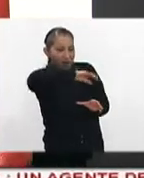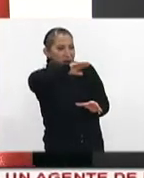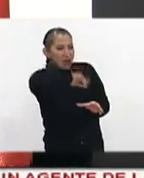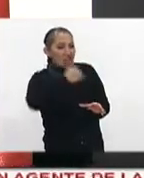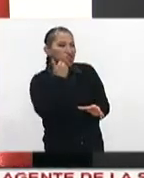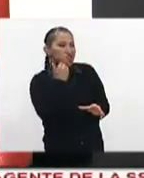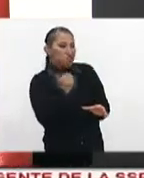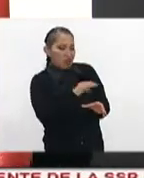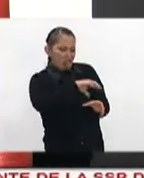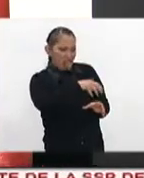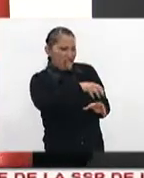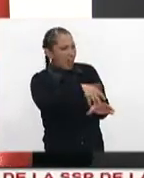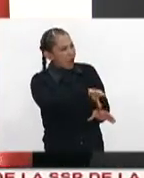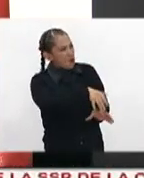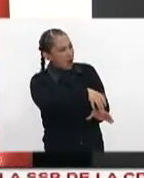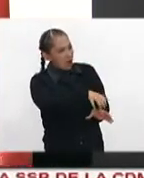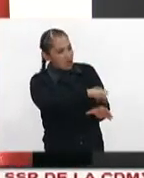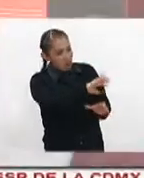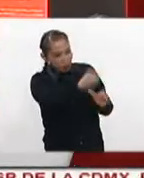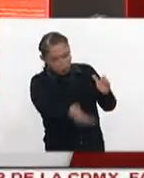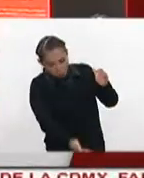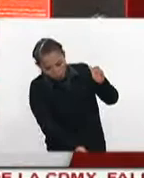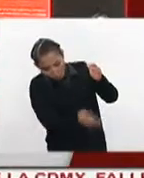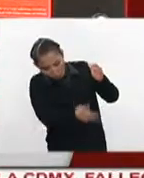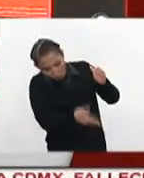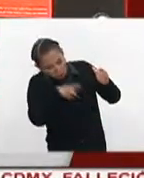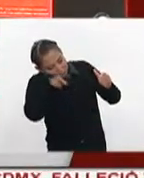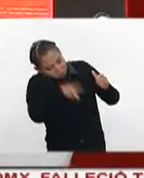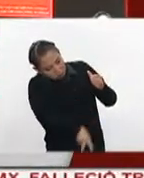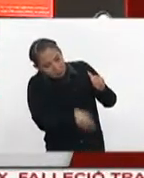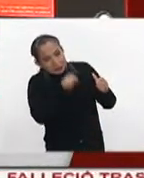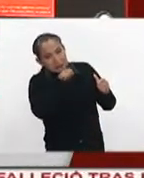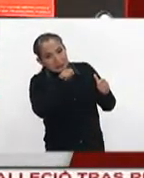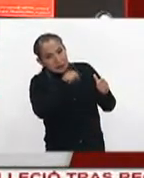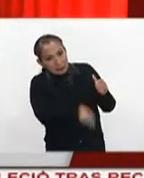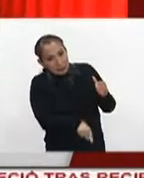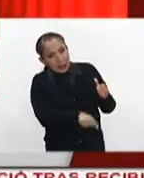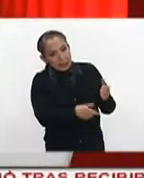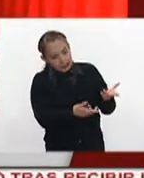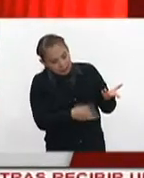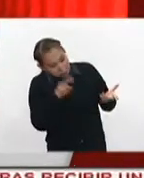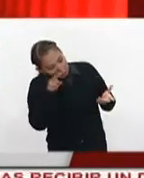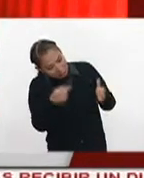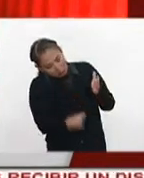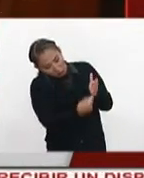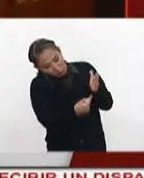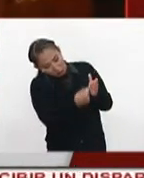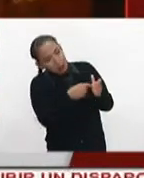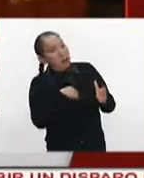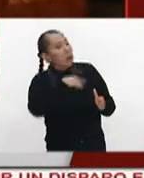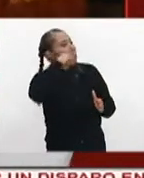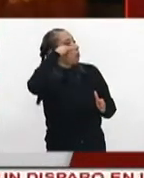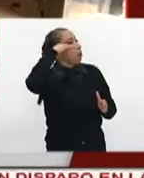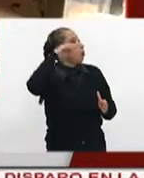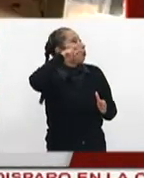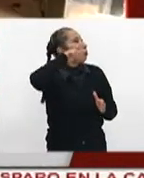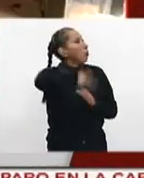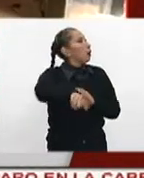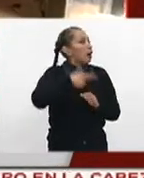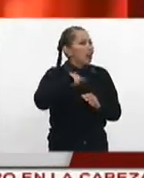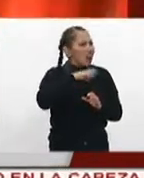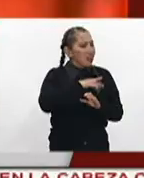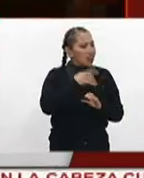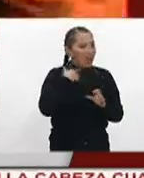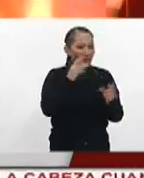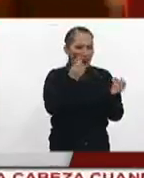estado. El contenedor de la parte baja del asiento está tapicado. La gente no se da cuenta. Hay veces que